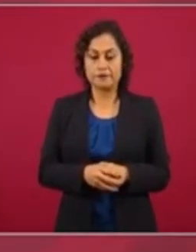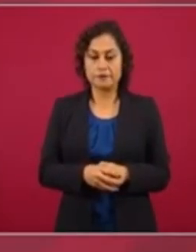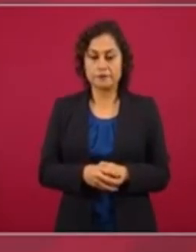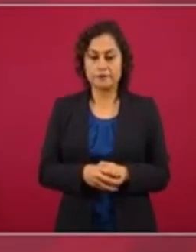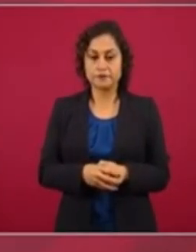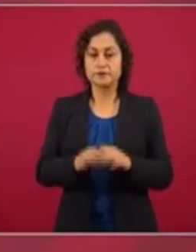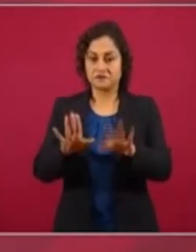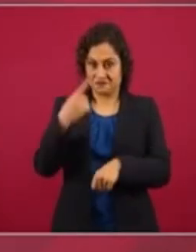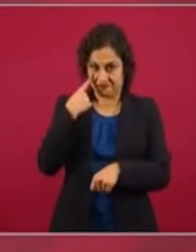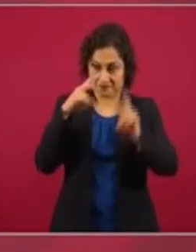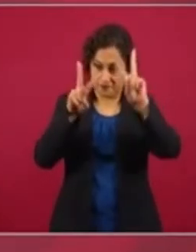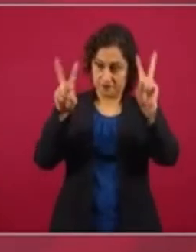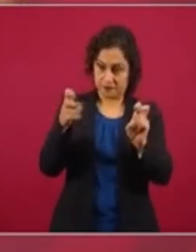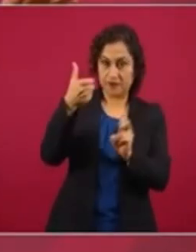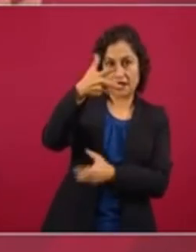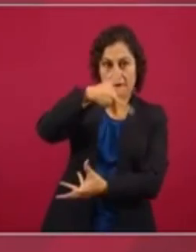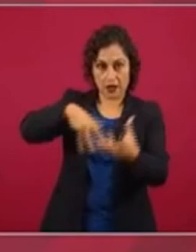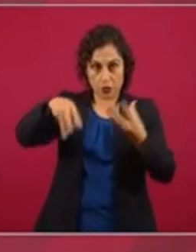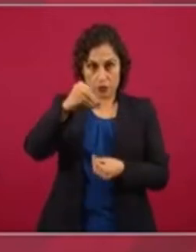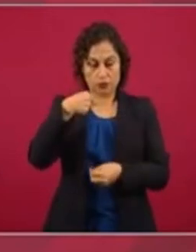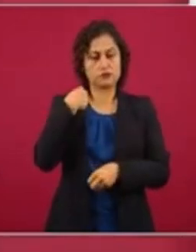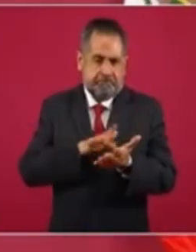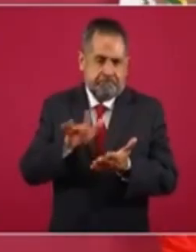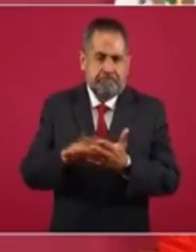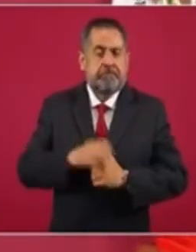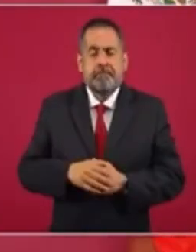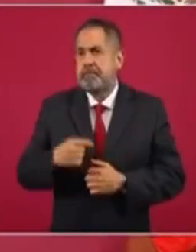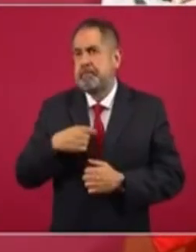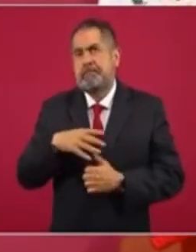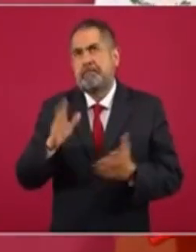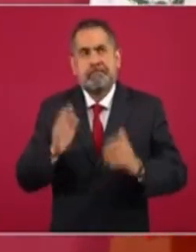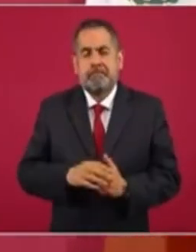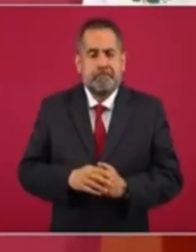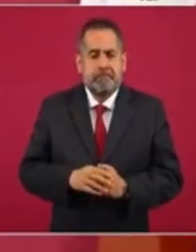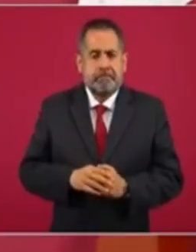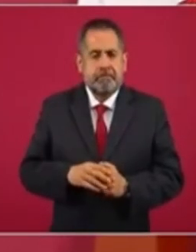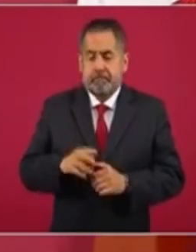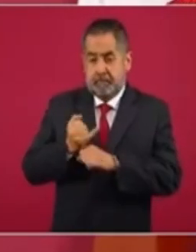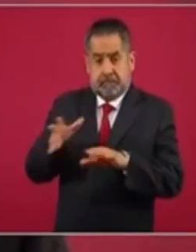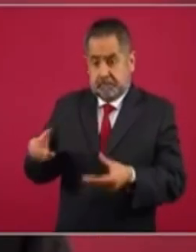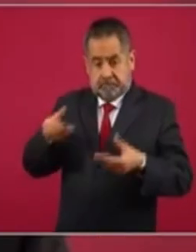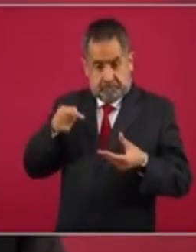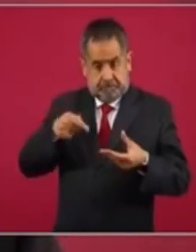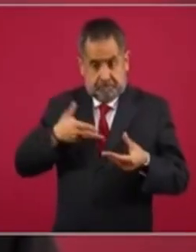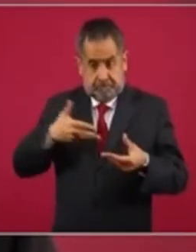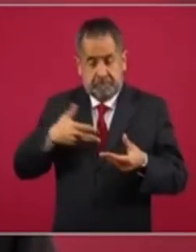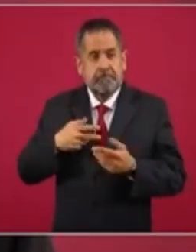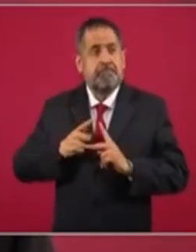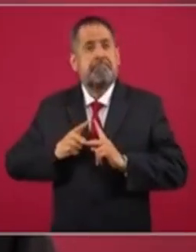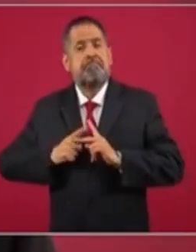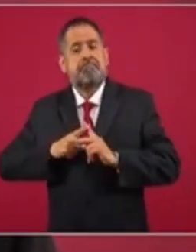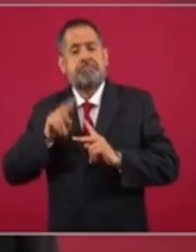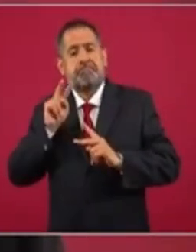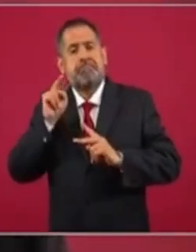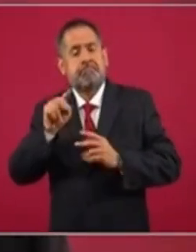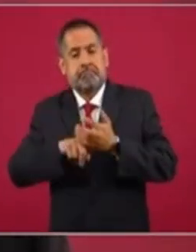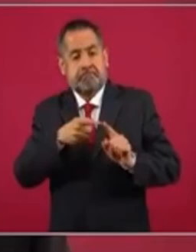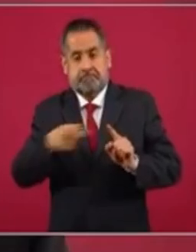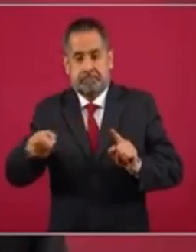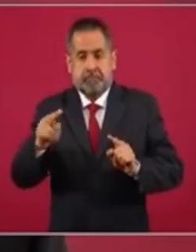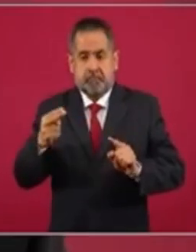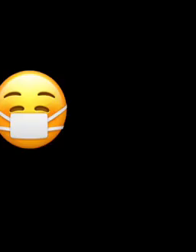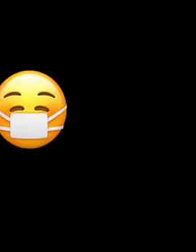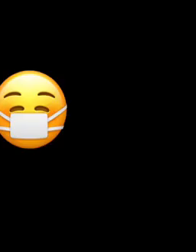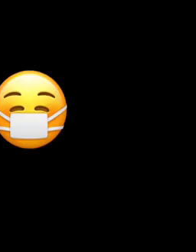La parte económica yo veo que vamos saliendo. Tengo ya el informe de las proyecciones de noviembre